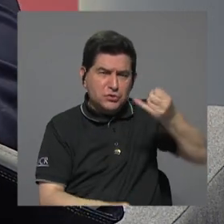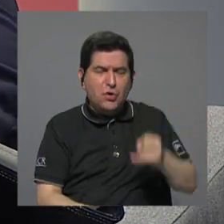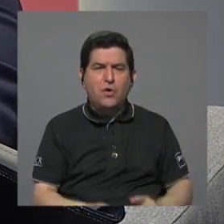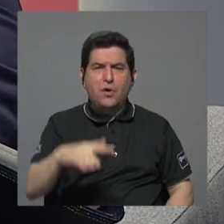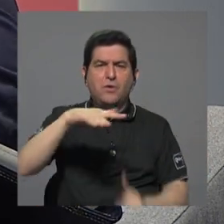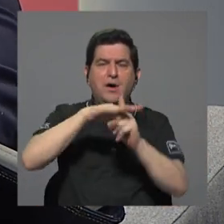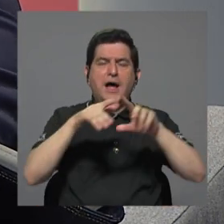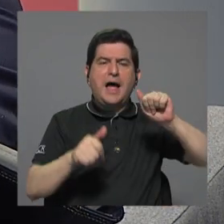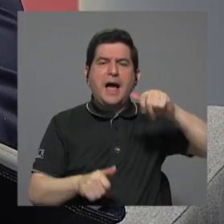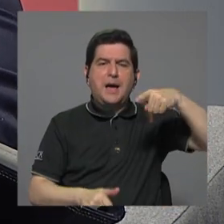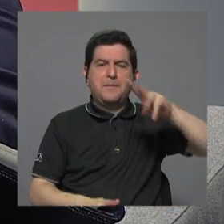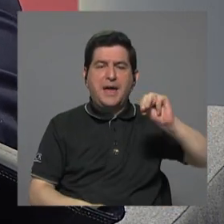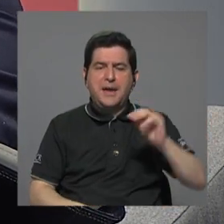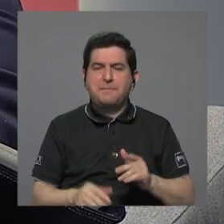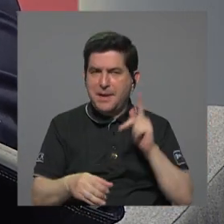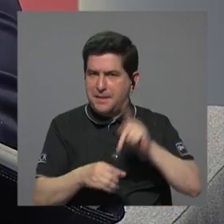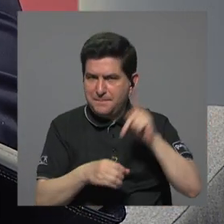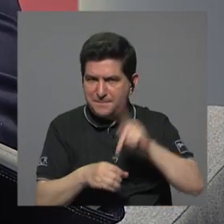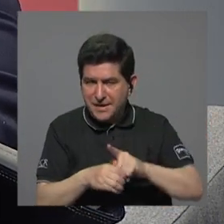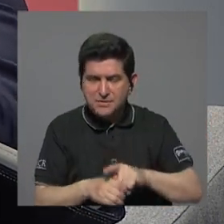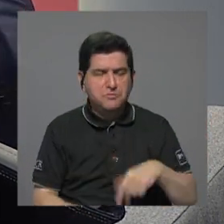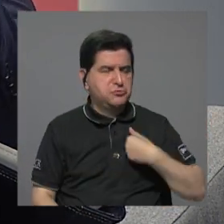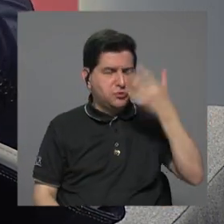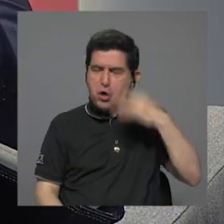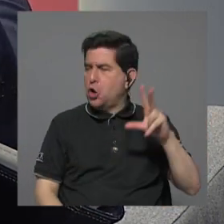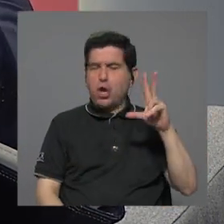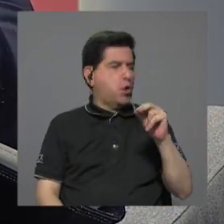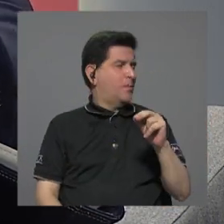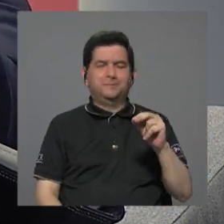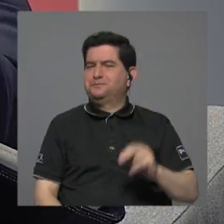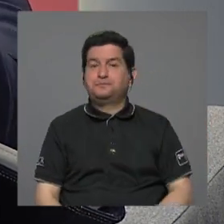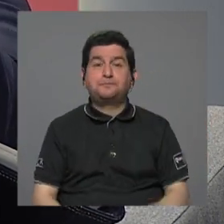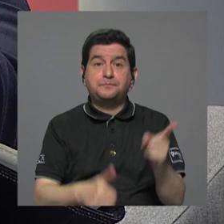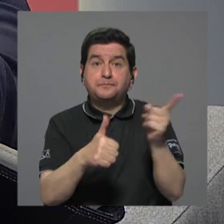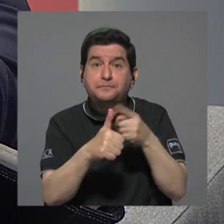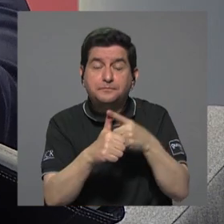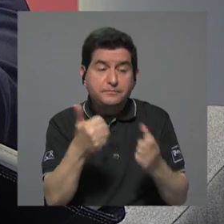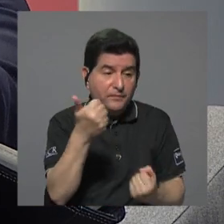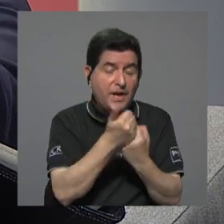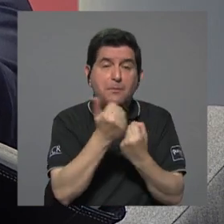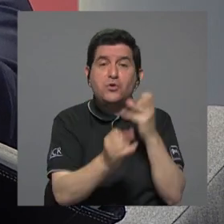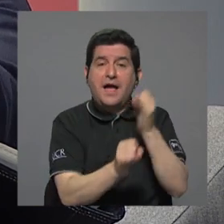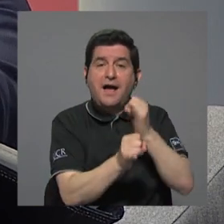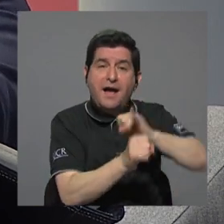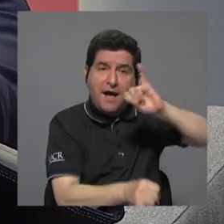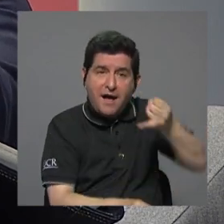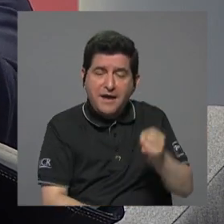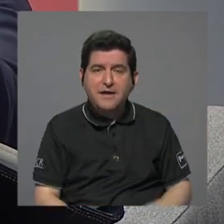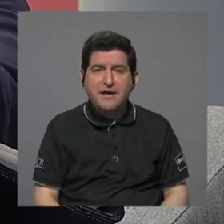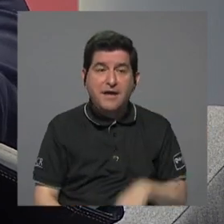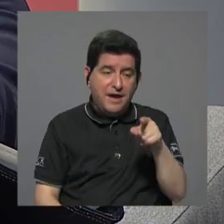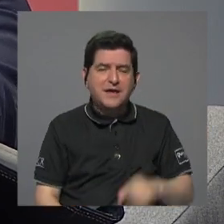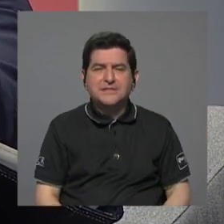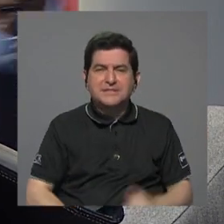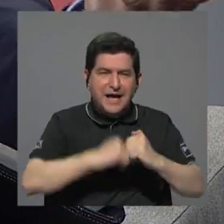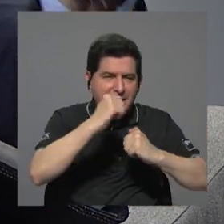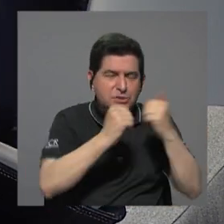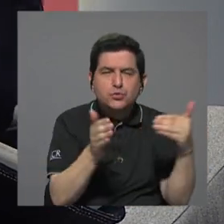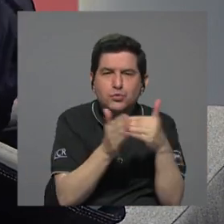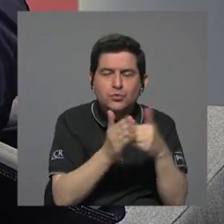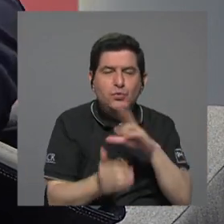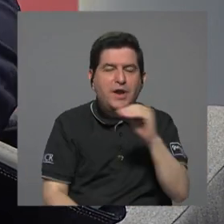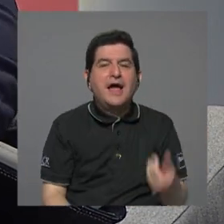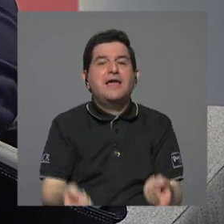PM a poder participar así en mi opinión no estaba listo teníamos que primero apoyar a Javdeba esa ingeniería que ha hablado Eduardo y